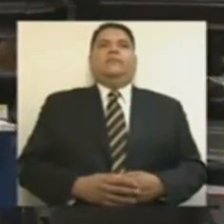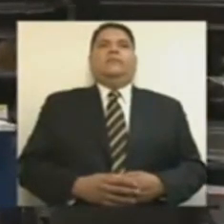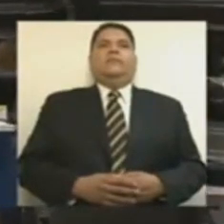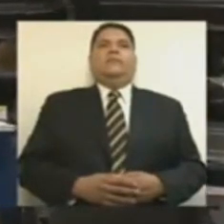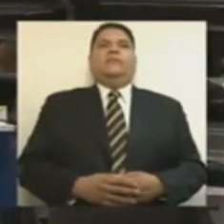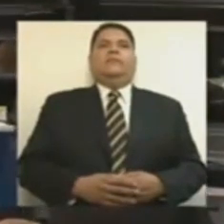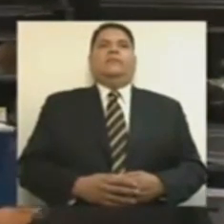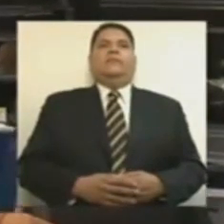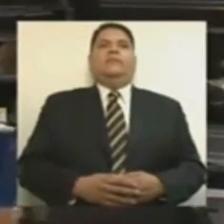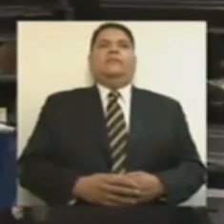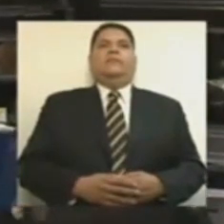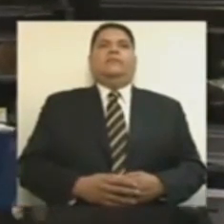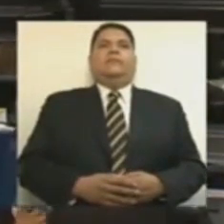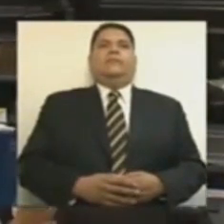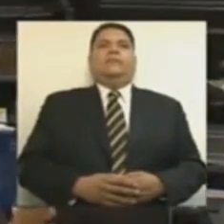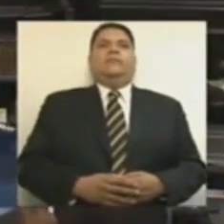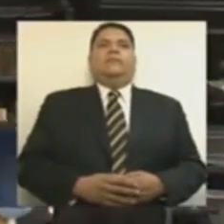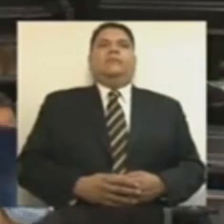yo abajo,